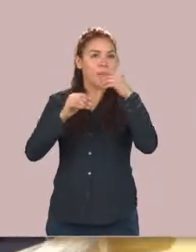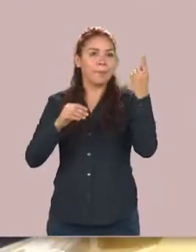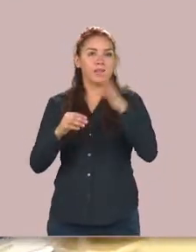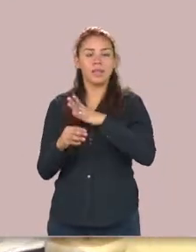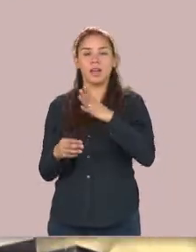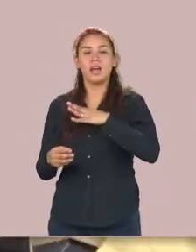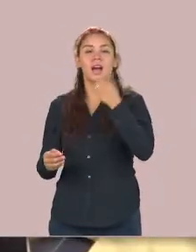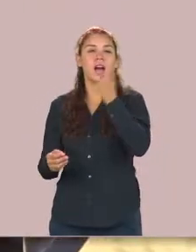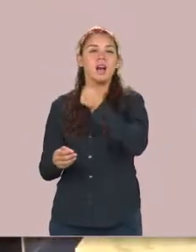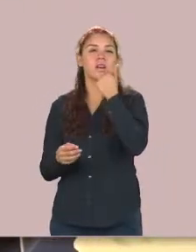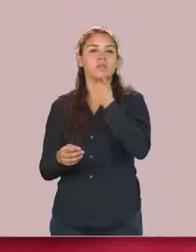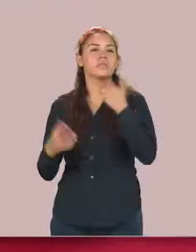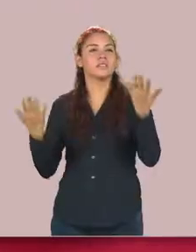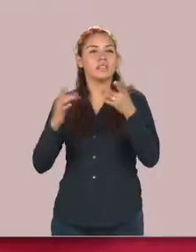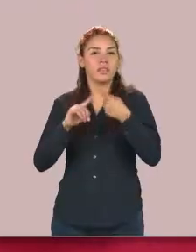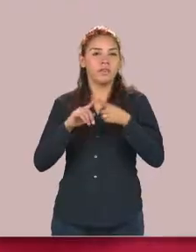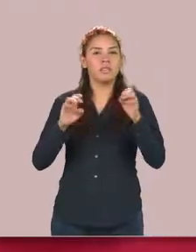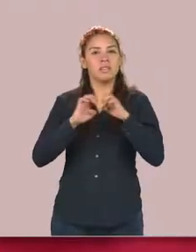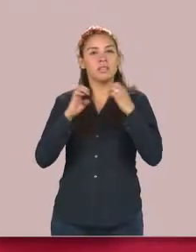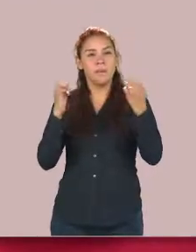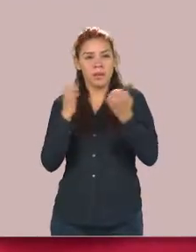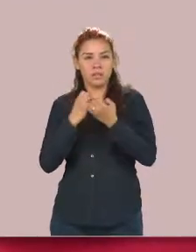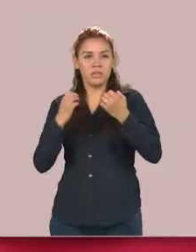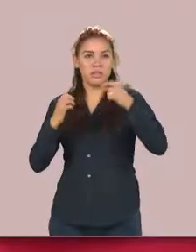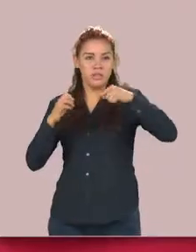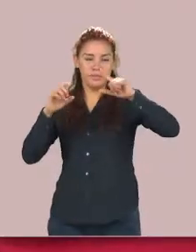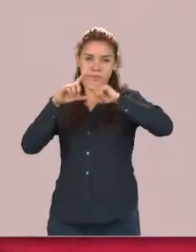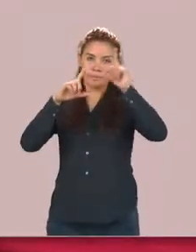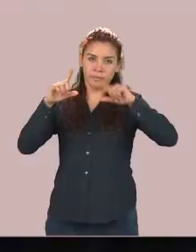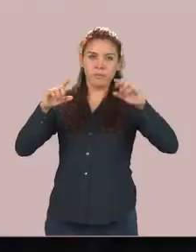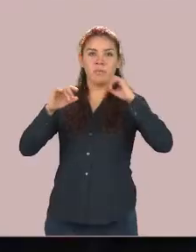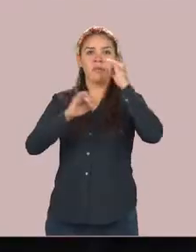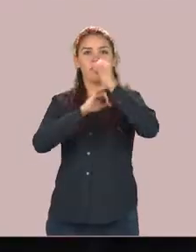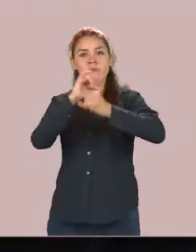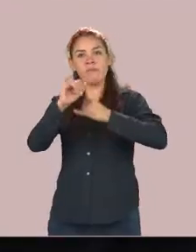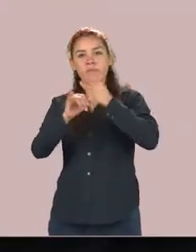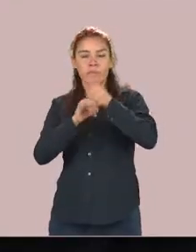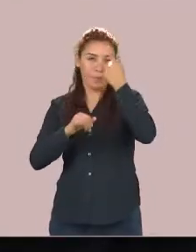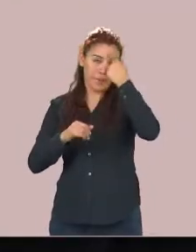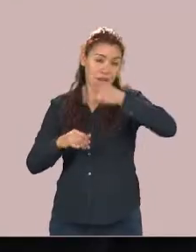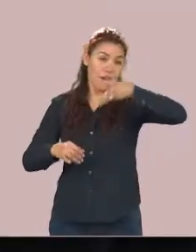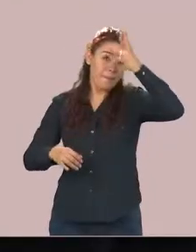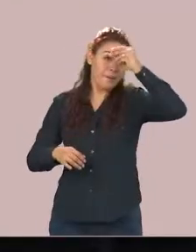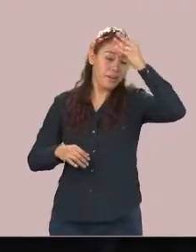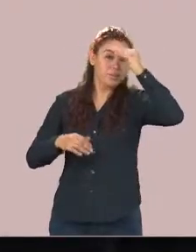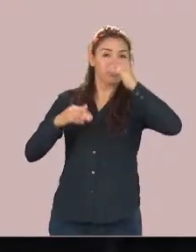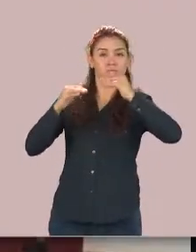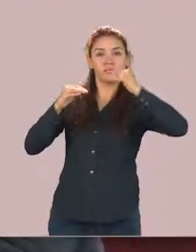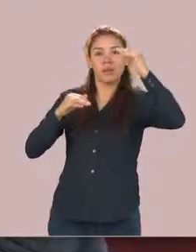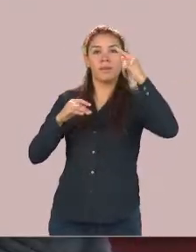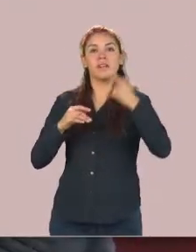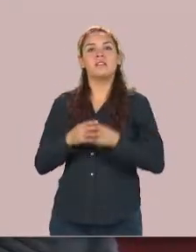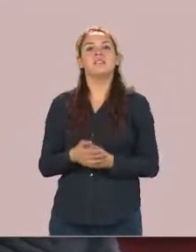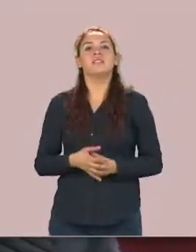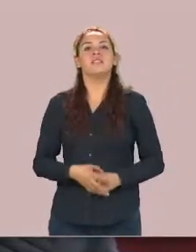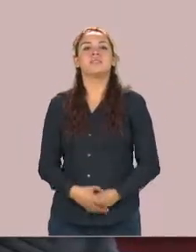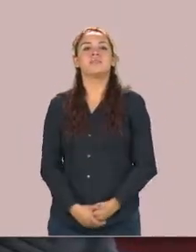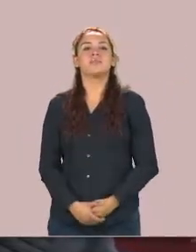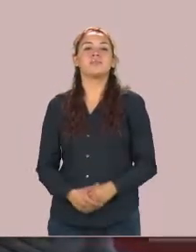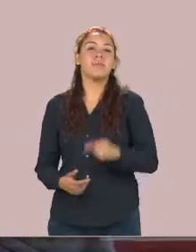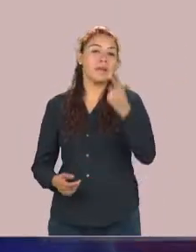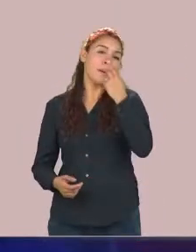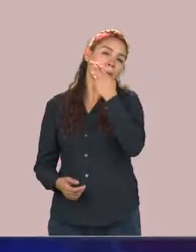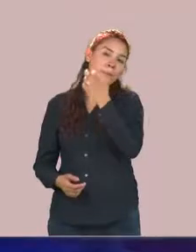local nacional e internacional donde pueden aumentar sus conocimientos en lo relativo a su instrucción universitaria La ventaja que tiene esta